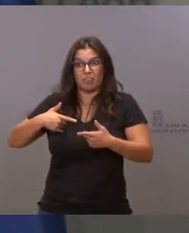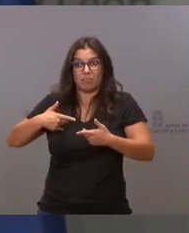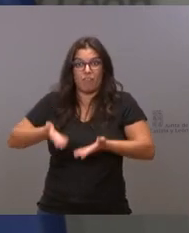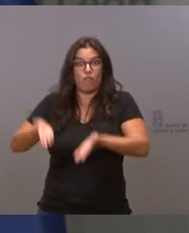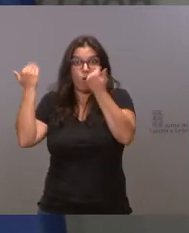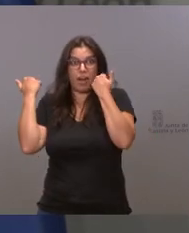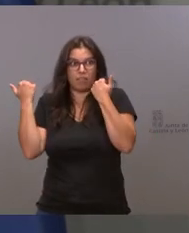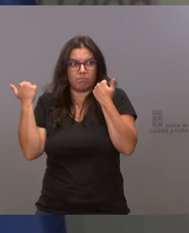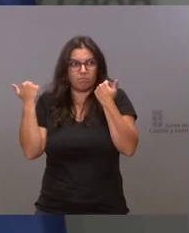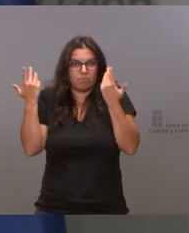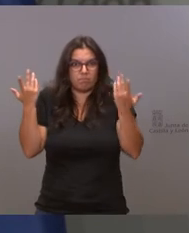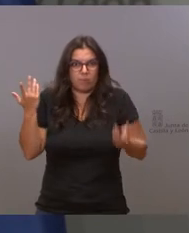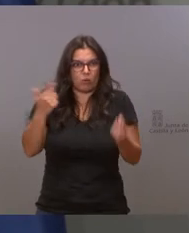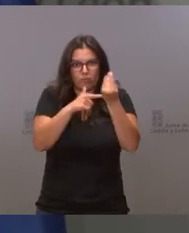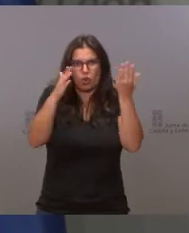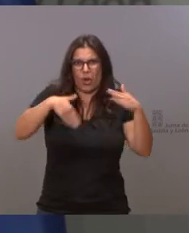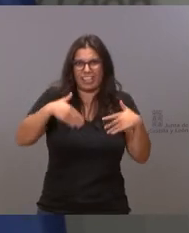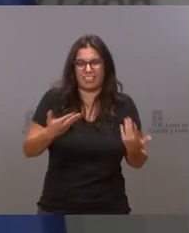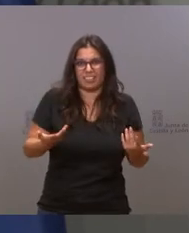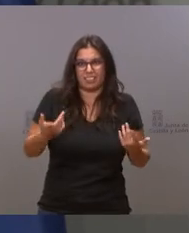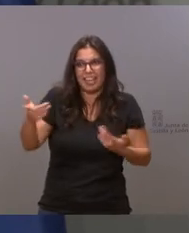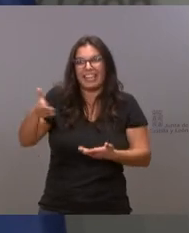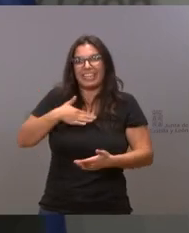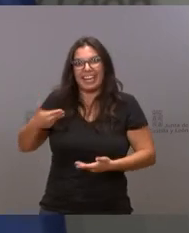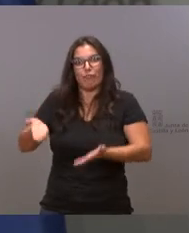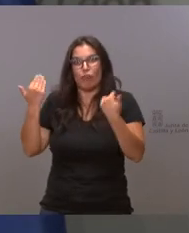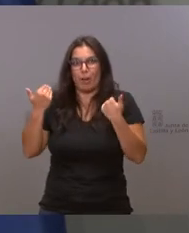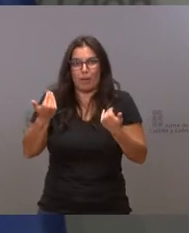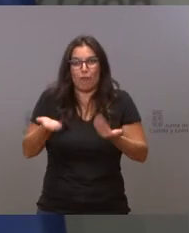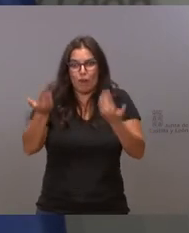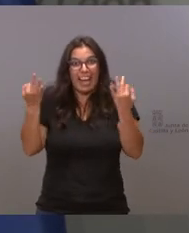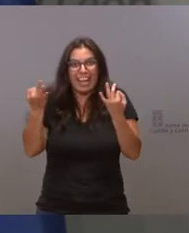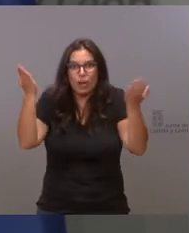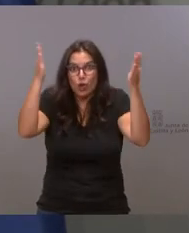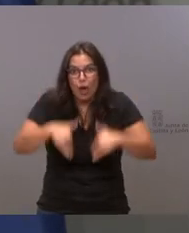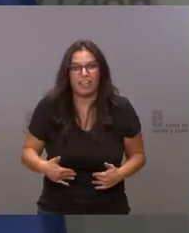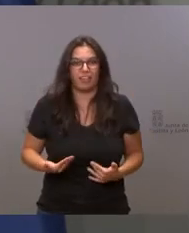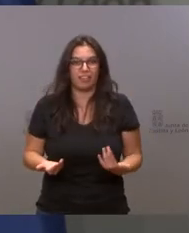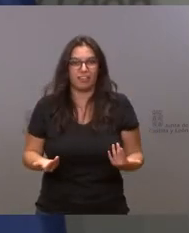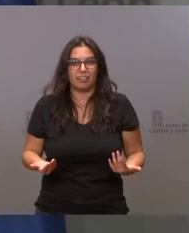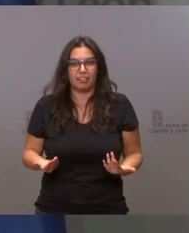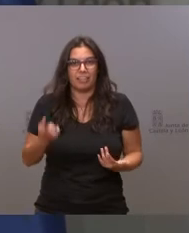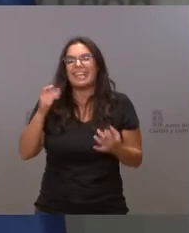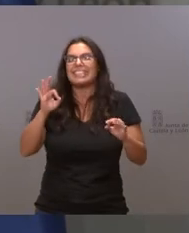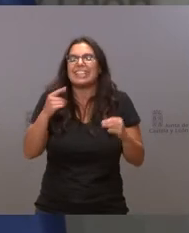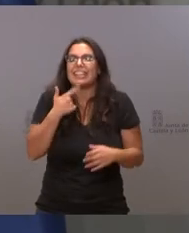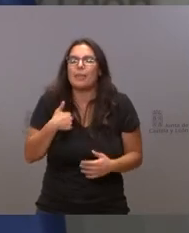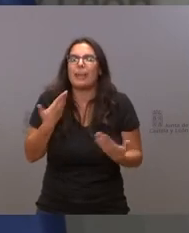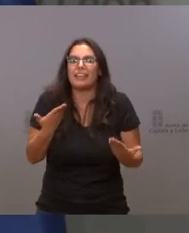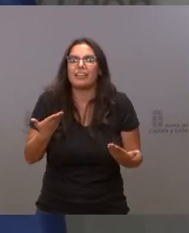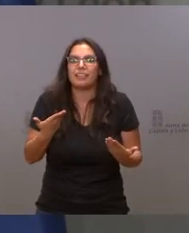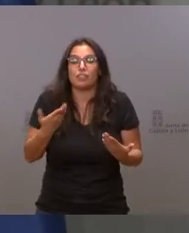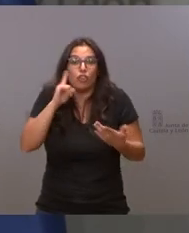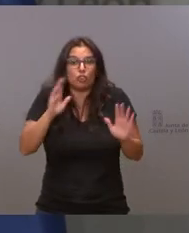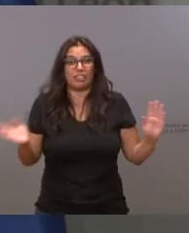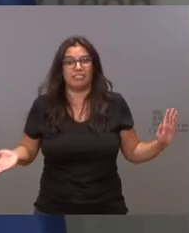Ustedes han retirado algo, es que lo que usted me ha pedido que retirar no existía. Pero, ¿qué es exactamente lo que usted quiere que retire? Es que tampoco lo